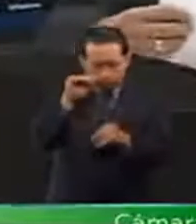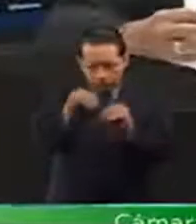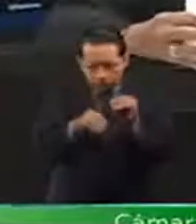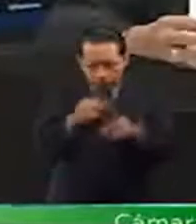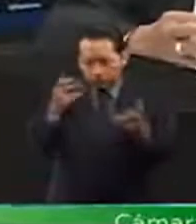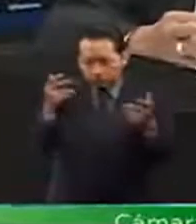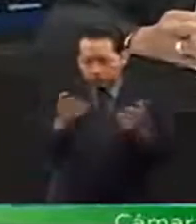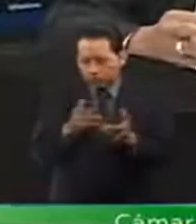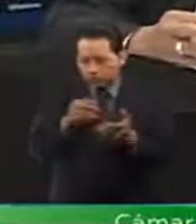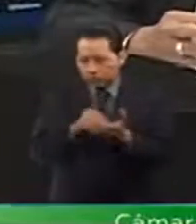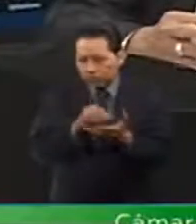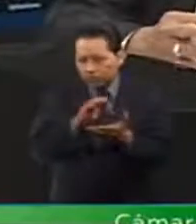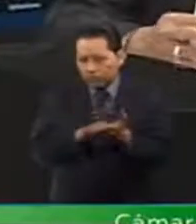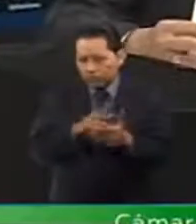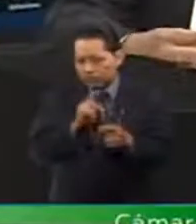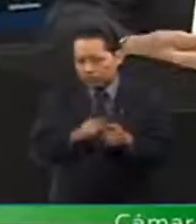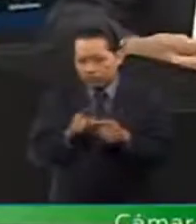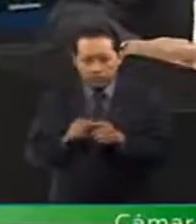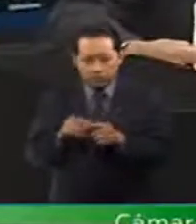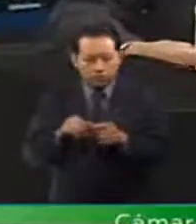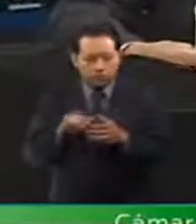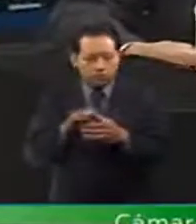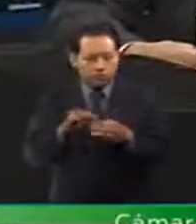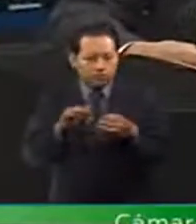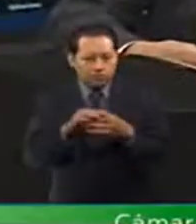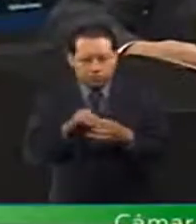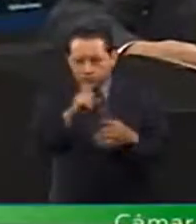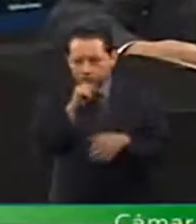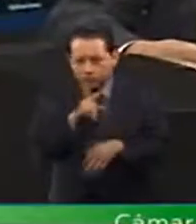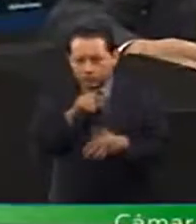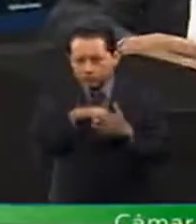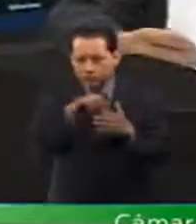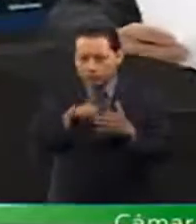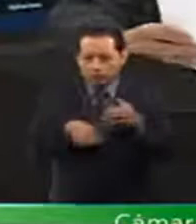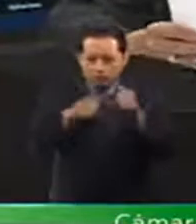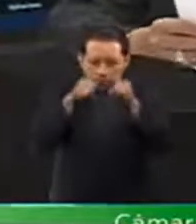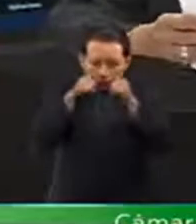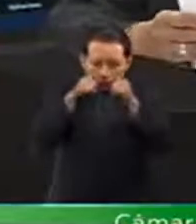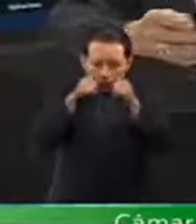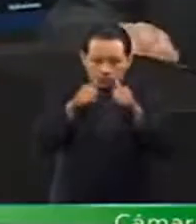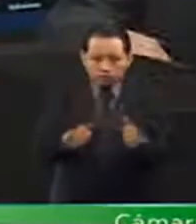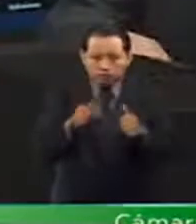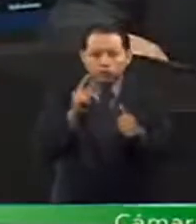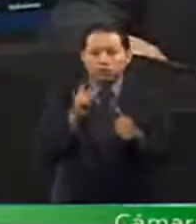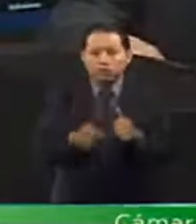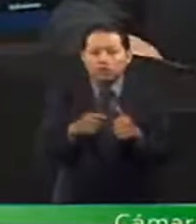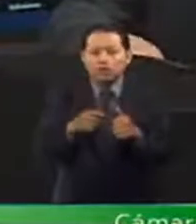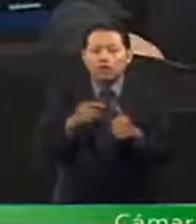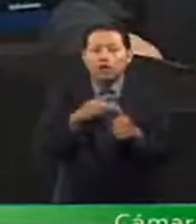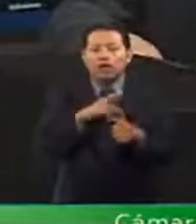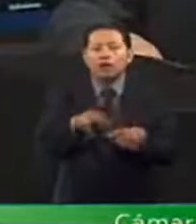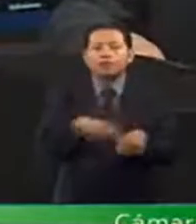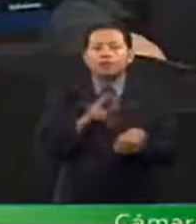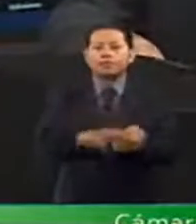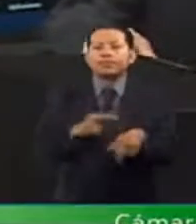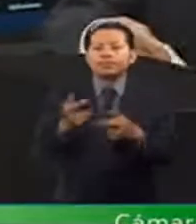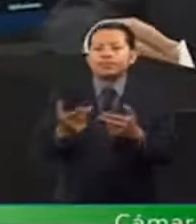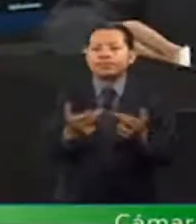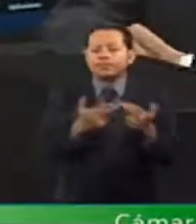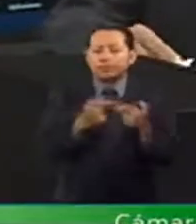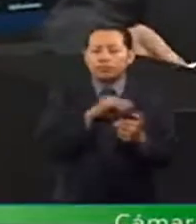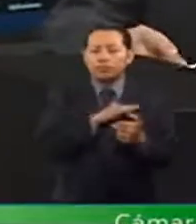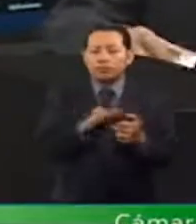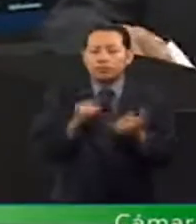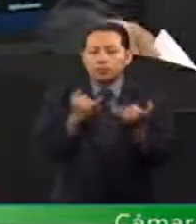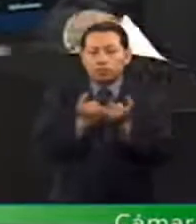reserva de fondos antes mencionados, como el de atención a los desastres naturales, al